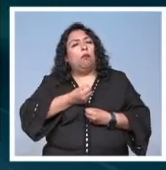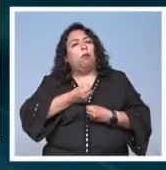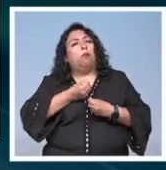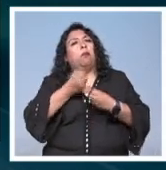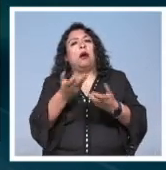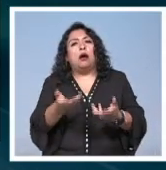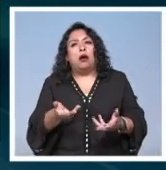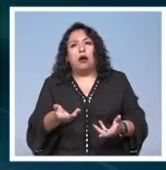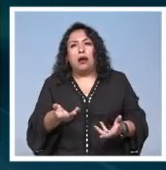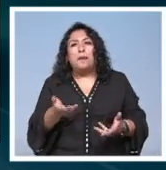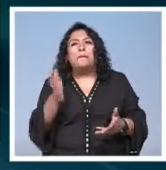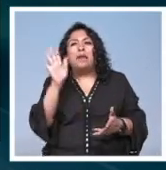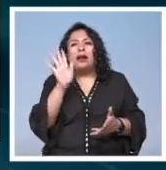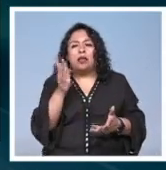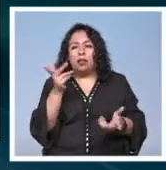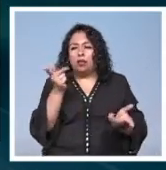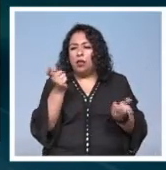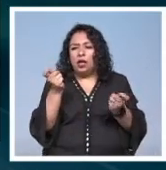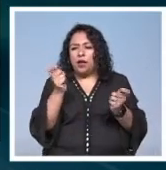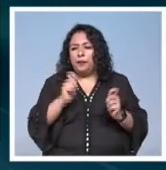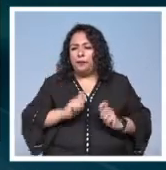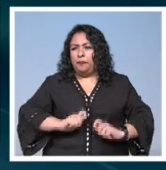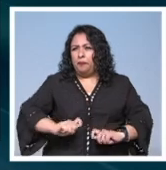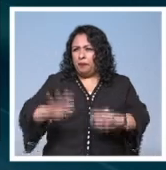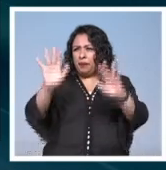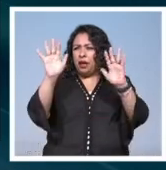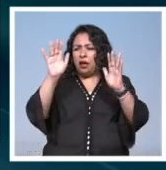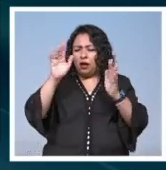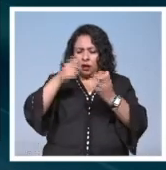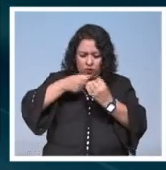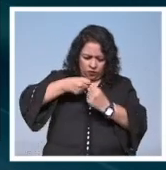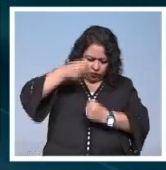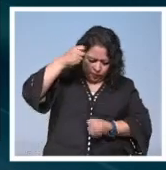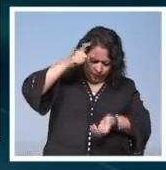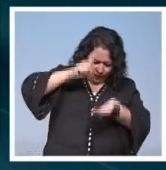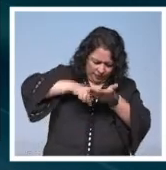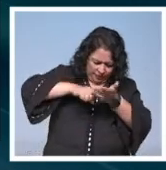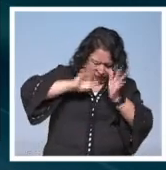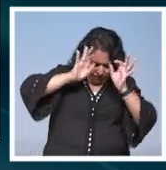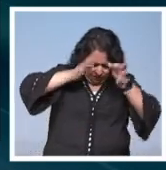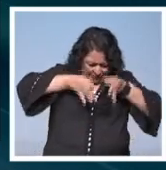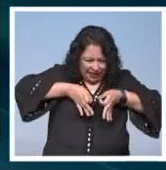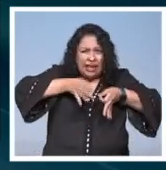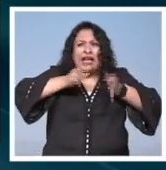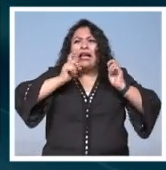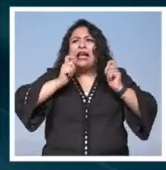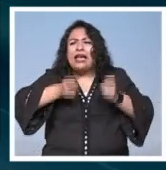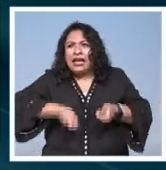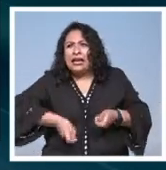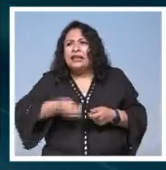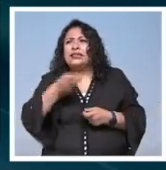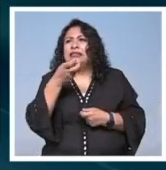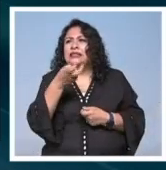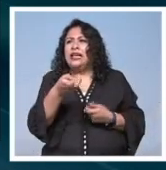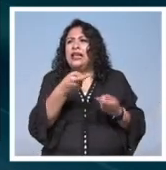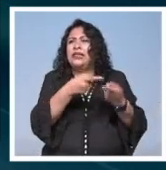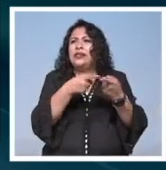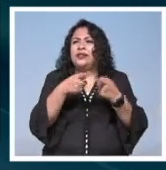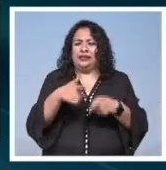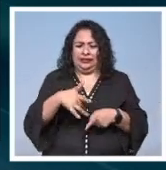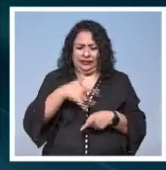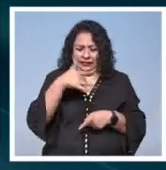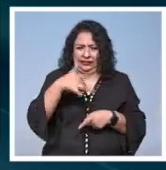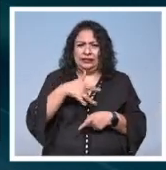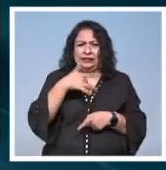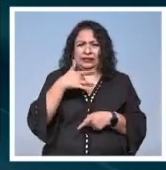el timón y dejar ver qué hay adentro de nosotros mismos a partir de todos estos estímulos